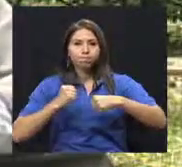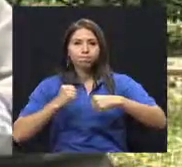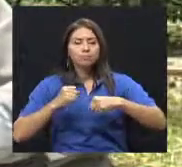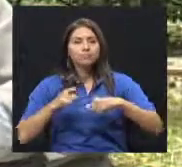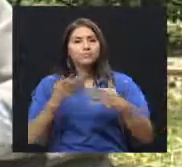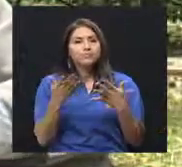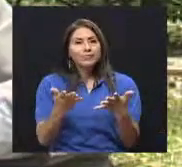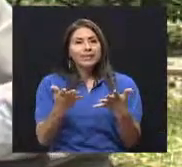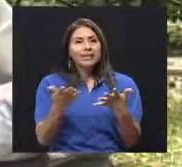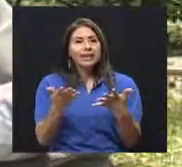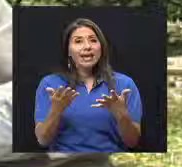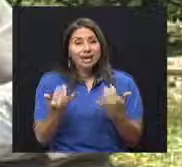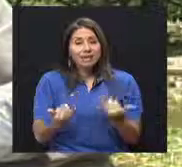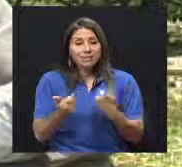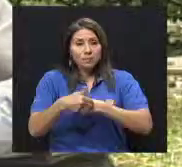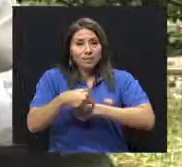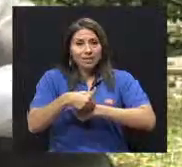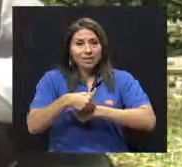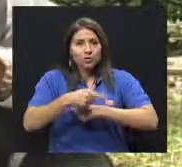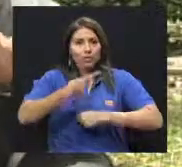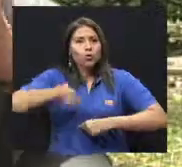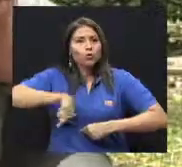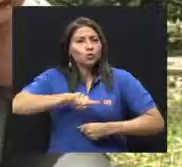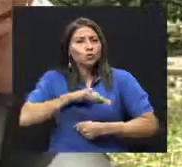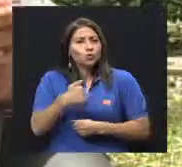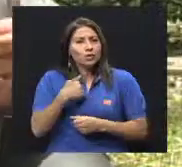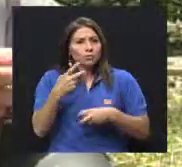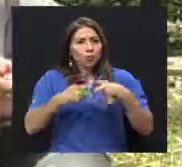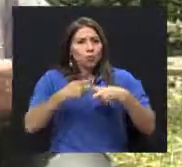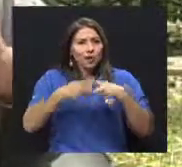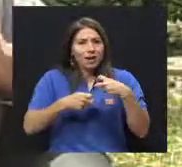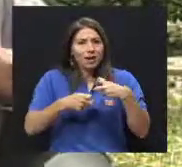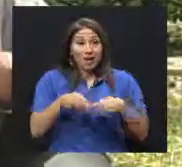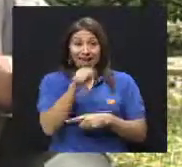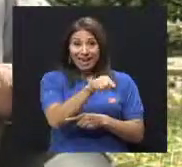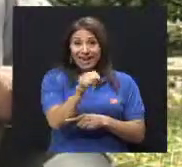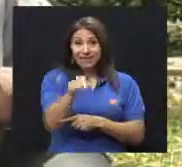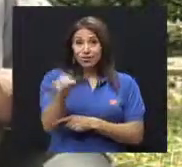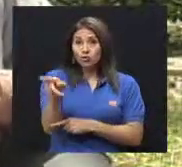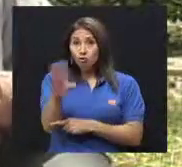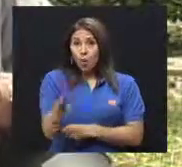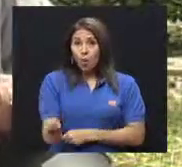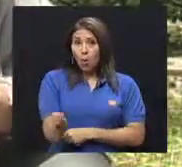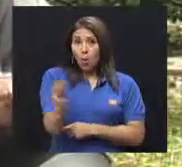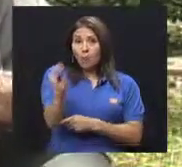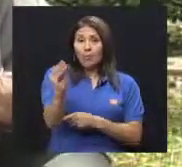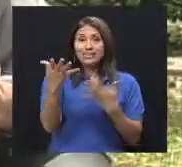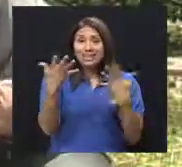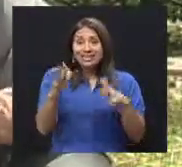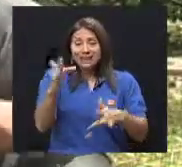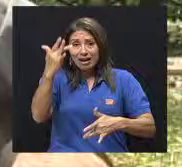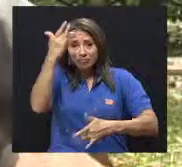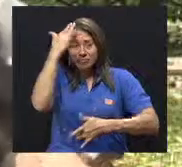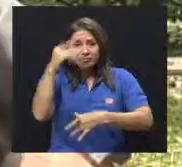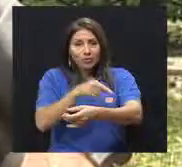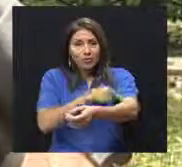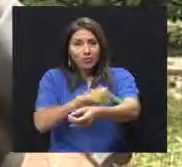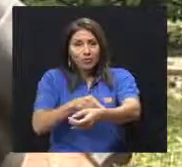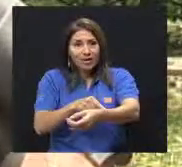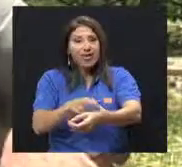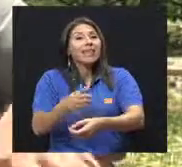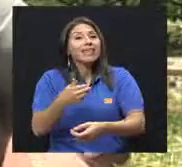problema que estamos en este momento es que estos adolescentes diabéticos que ya se pueden diagnosticar de síndrome